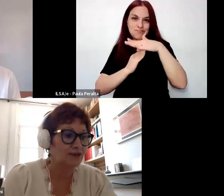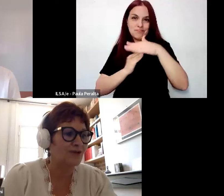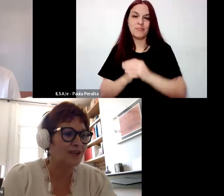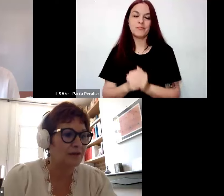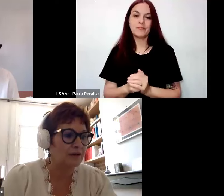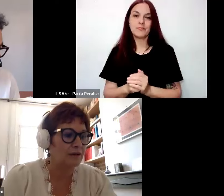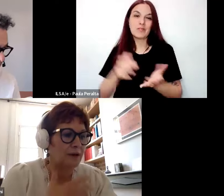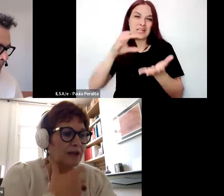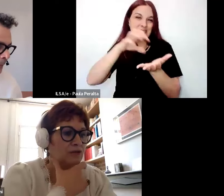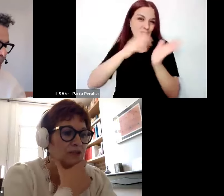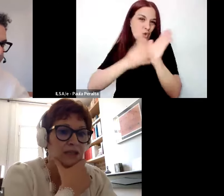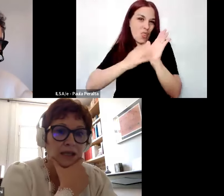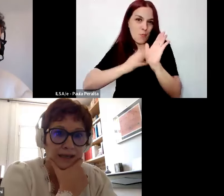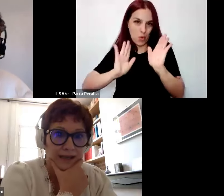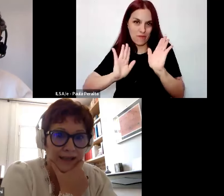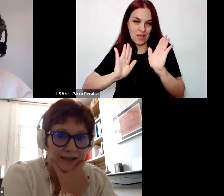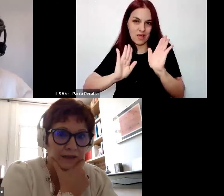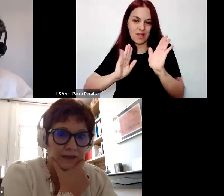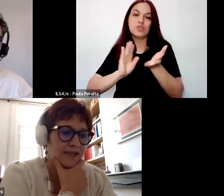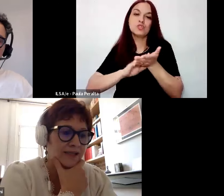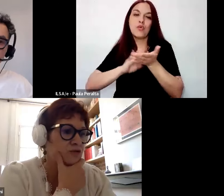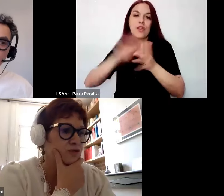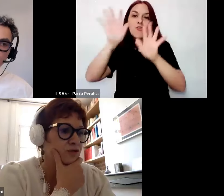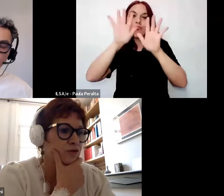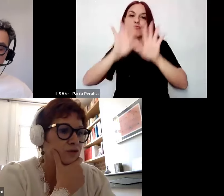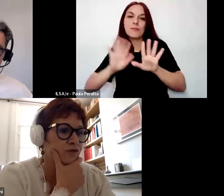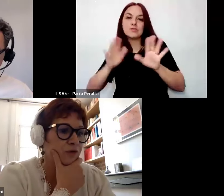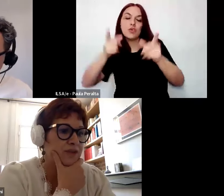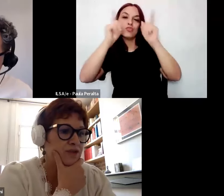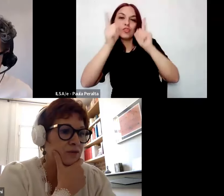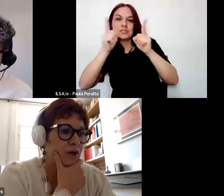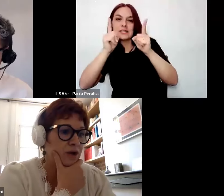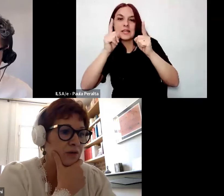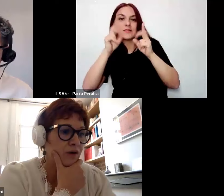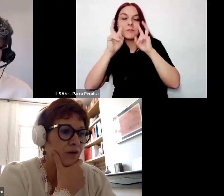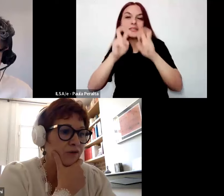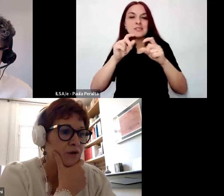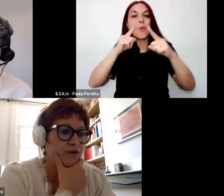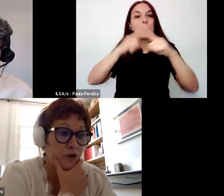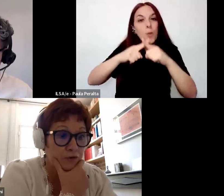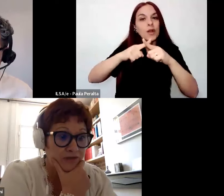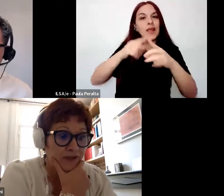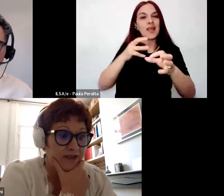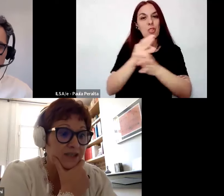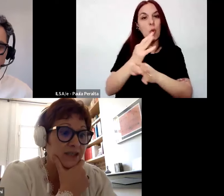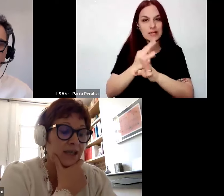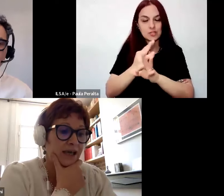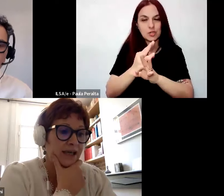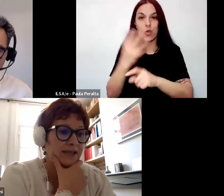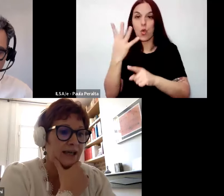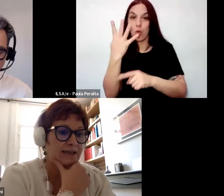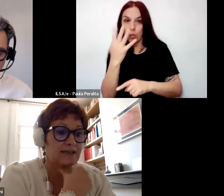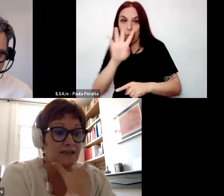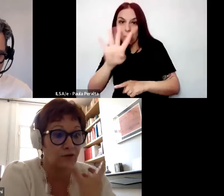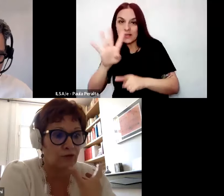la formación de docentes de la investigación por la educación que reúne cuatro institutos